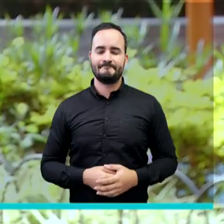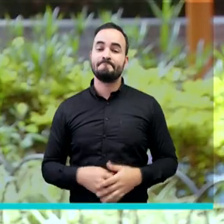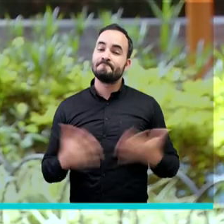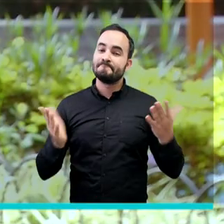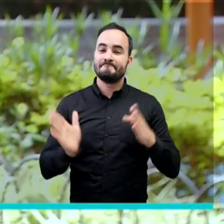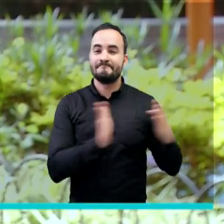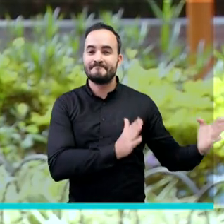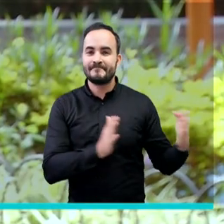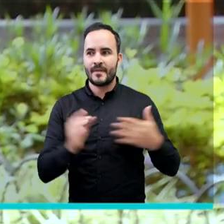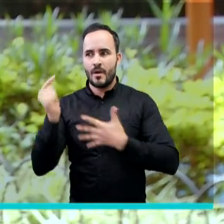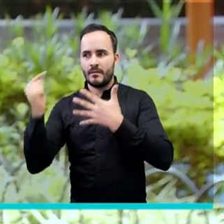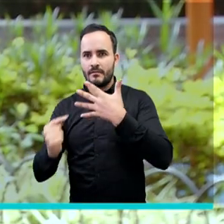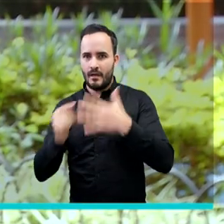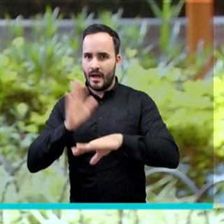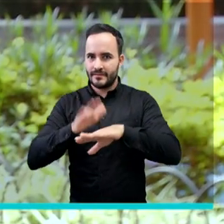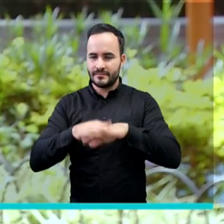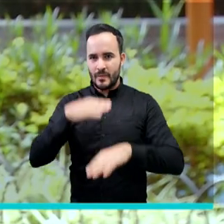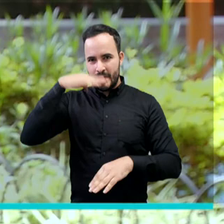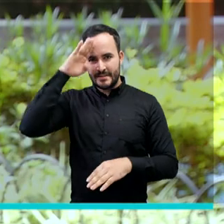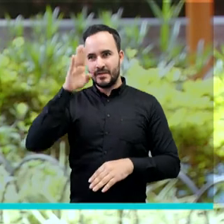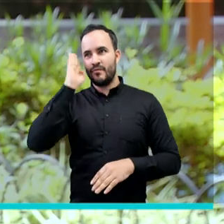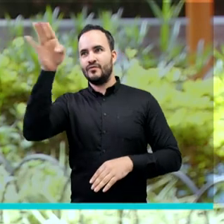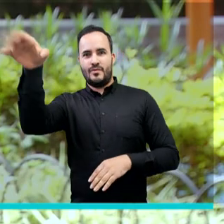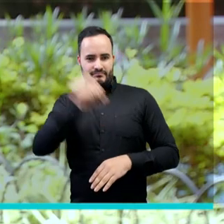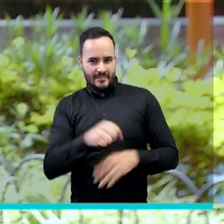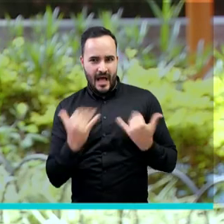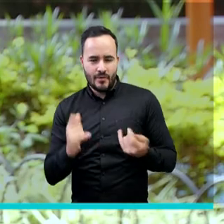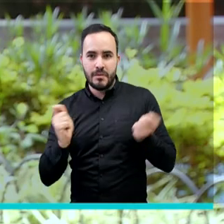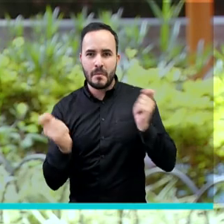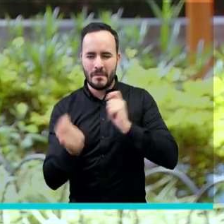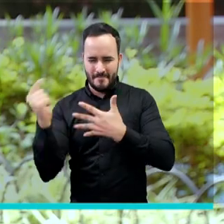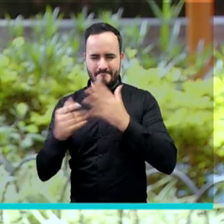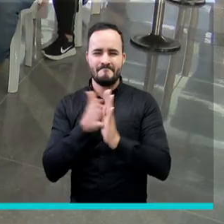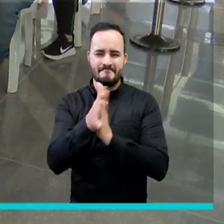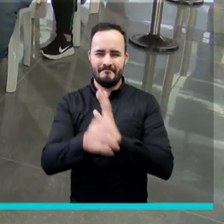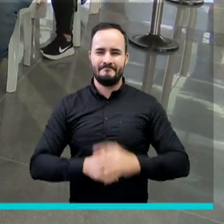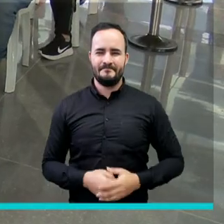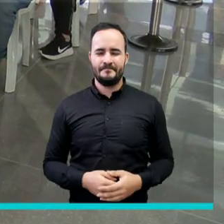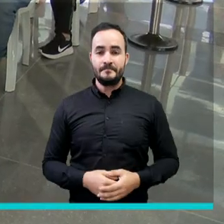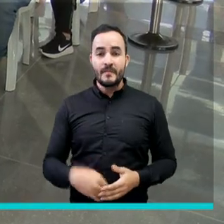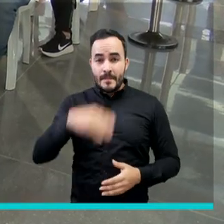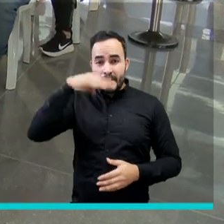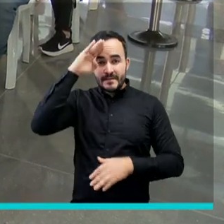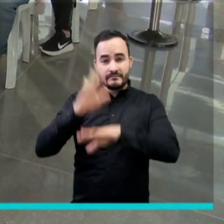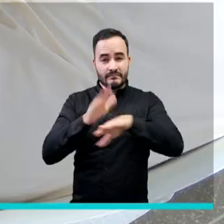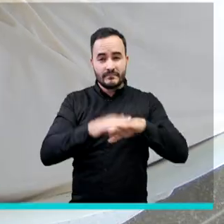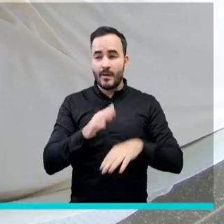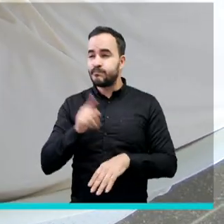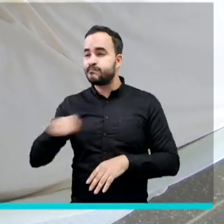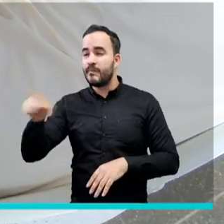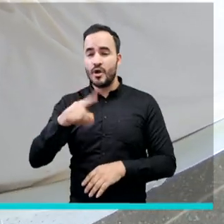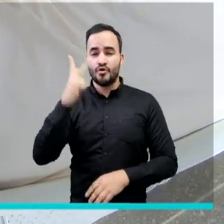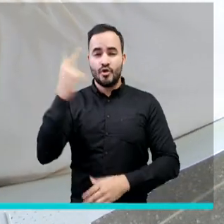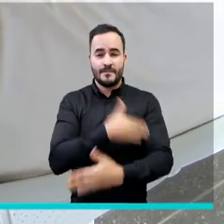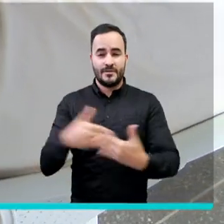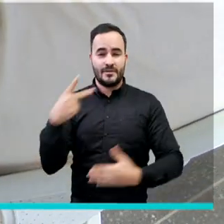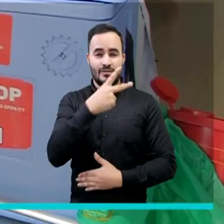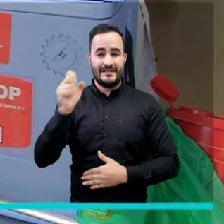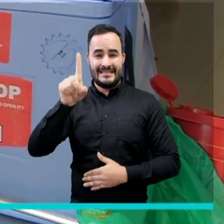Es tiempo de conocer otros hechos que están construyendo nuestra Medellín Futuro. En Medellín ya son más de 2